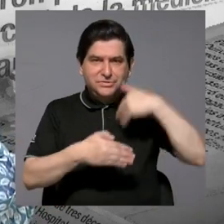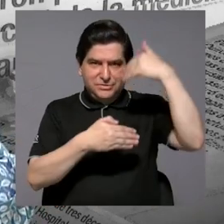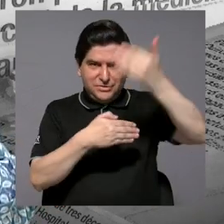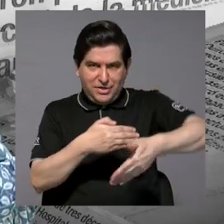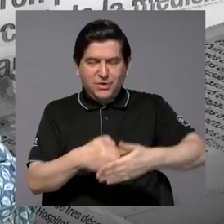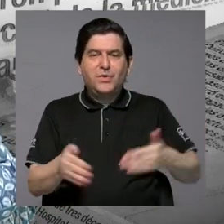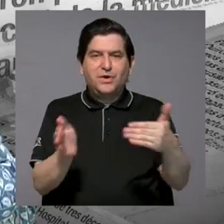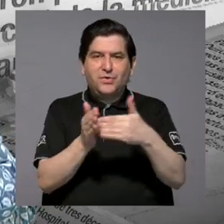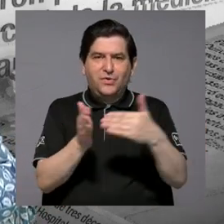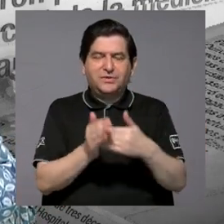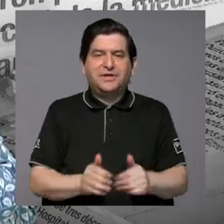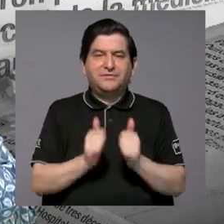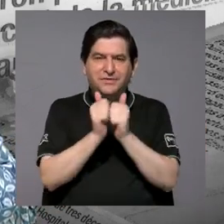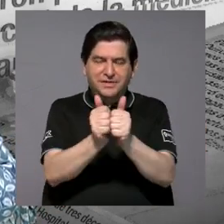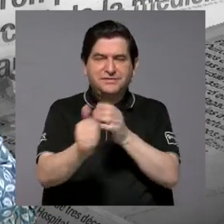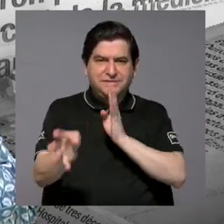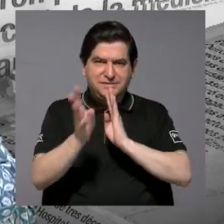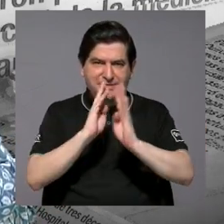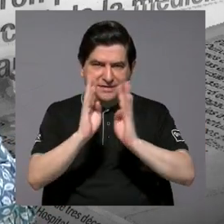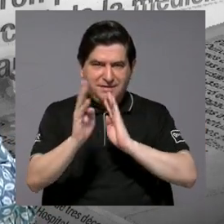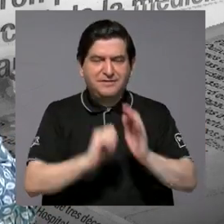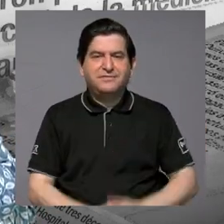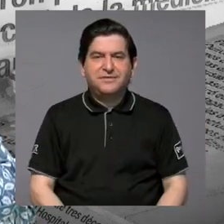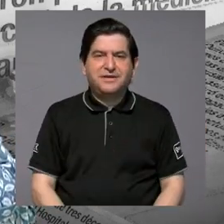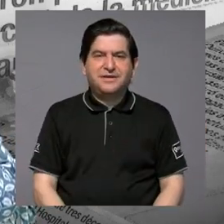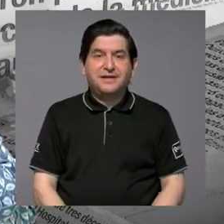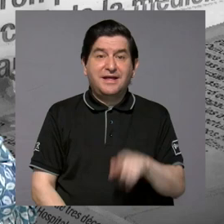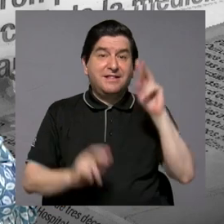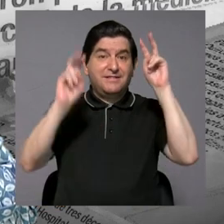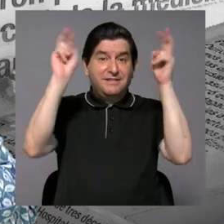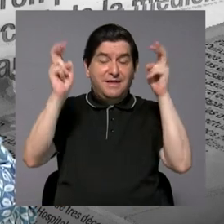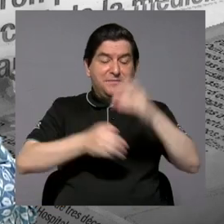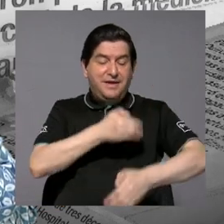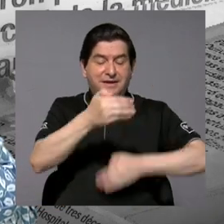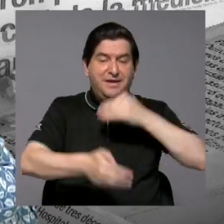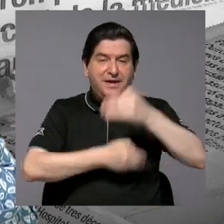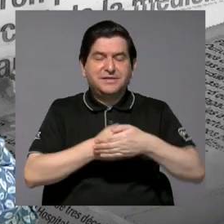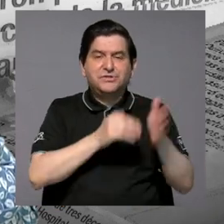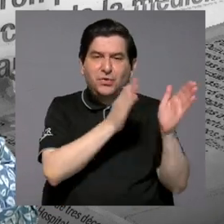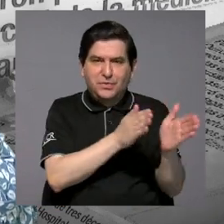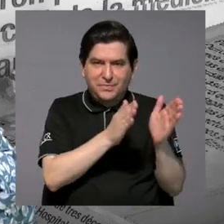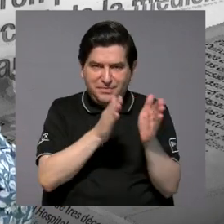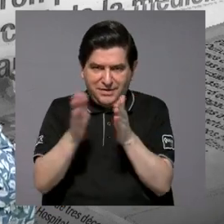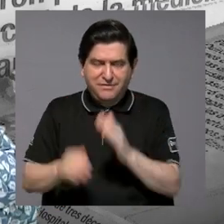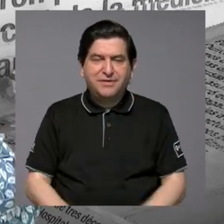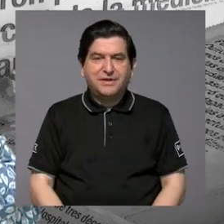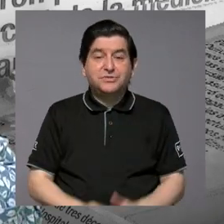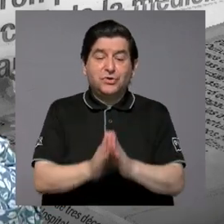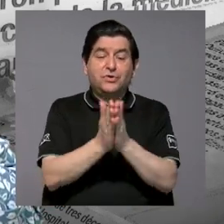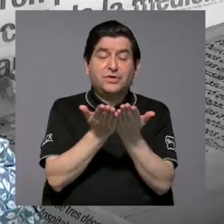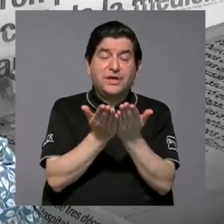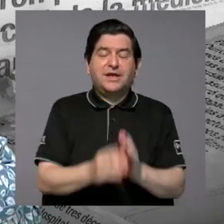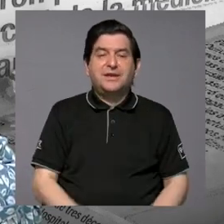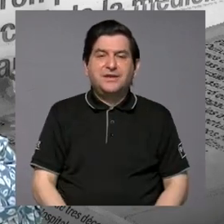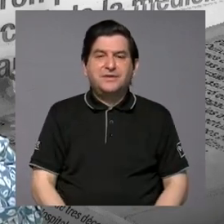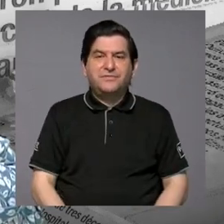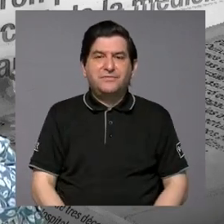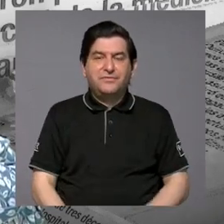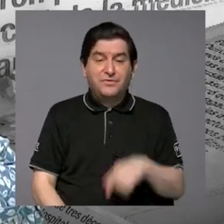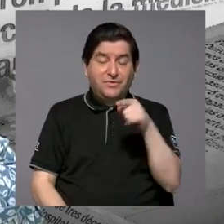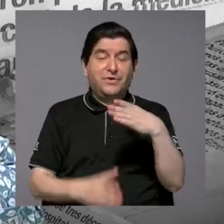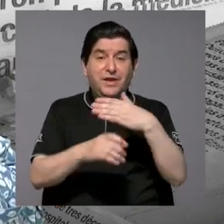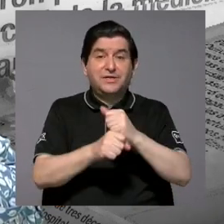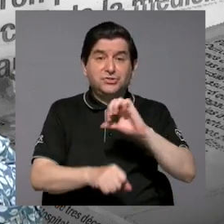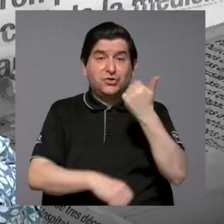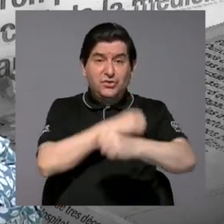estamos de regreso con ustedes hablando más sobre este tema de gestión, planificación y este libro tan sugerente que se